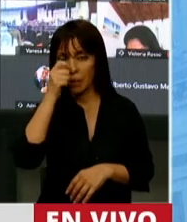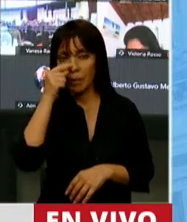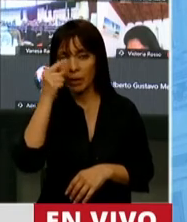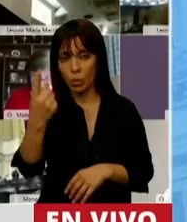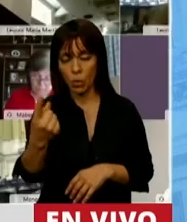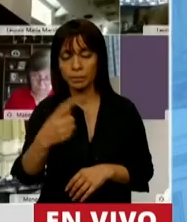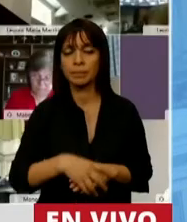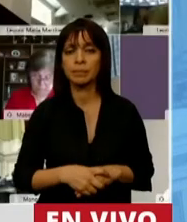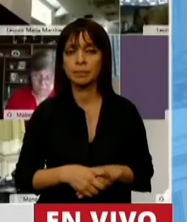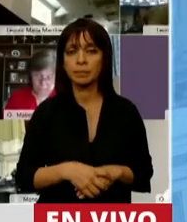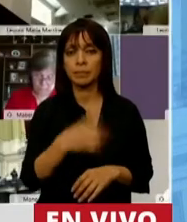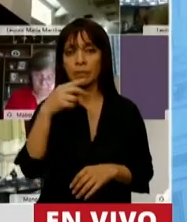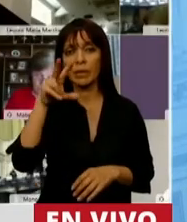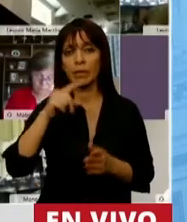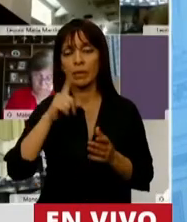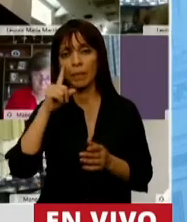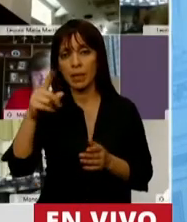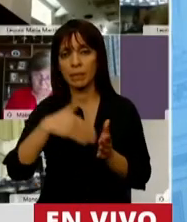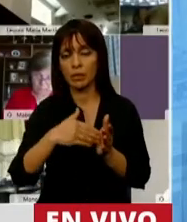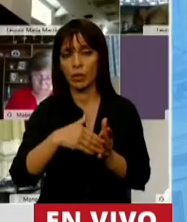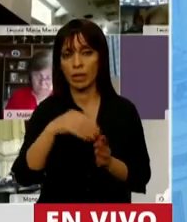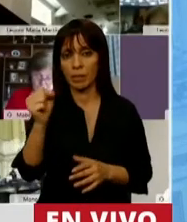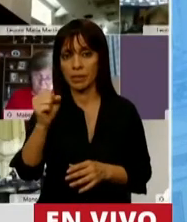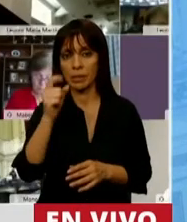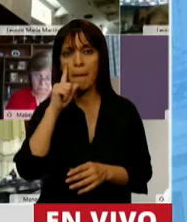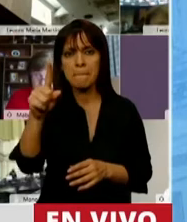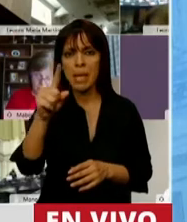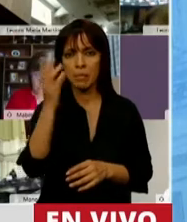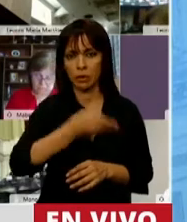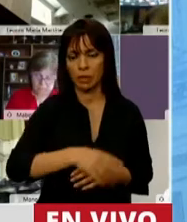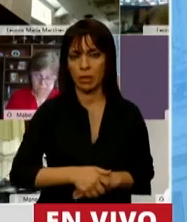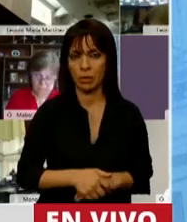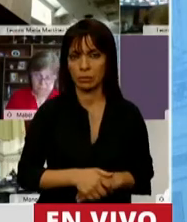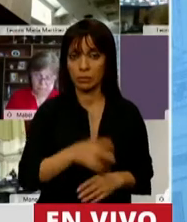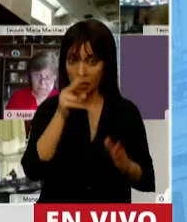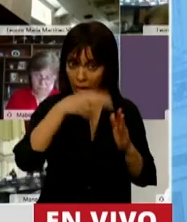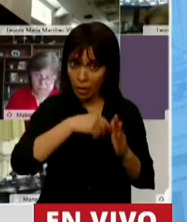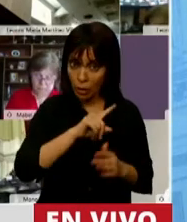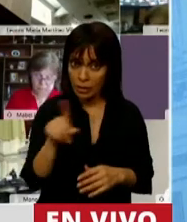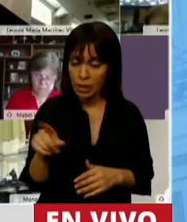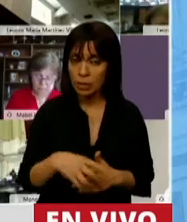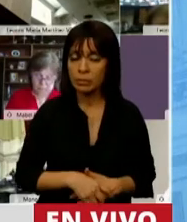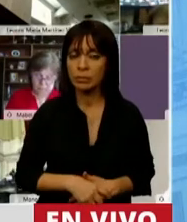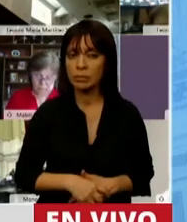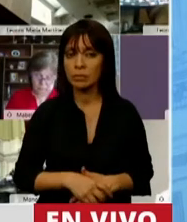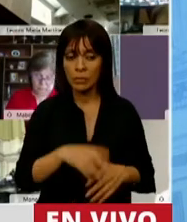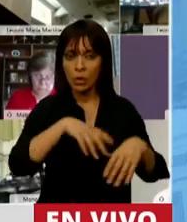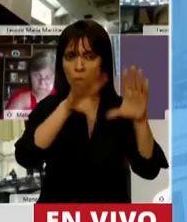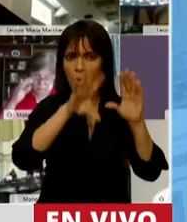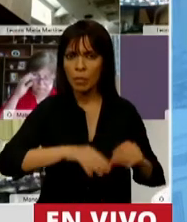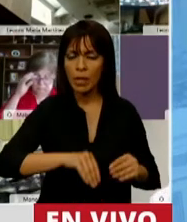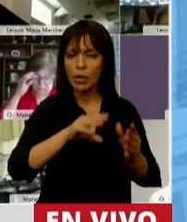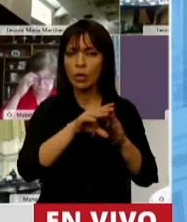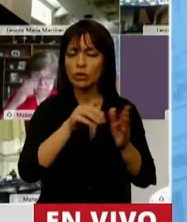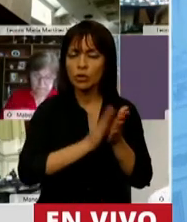.000 millones de pesos, es decir, 1.000%. No leyeron el capítulo de ese. No leyeron todo el capítulo de las